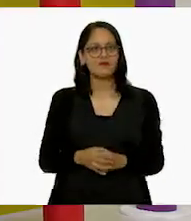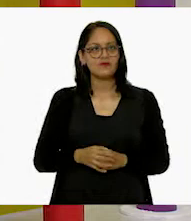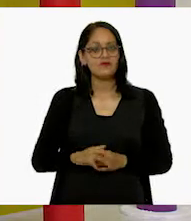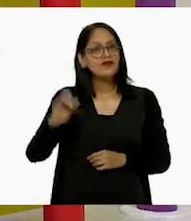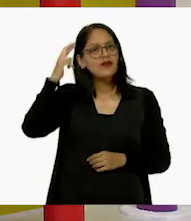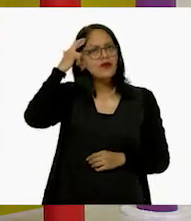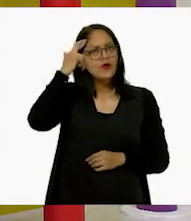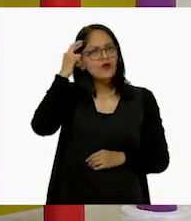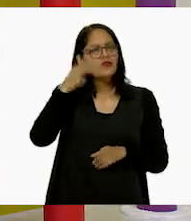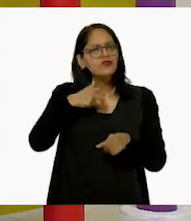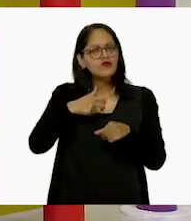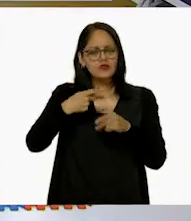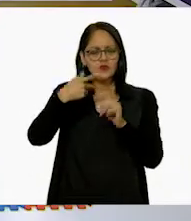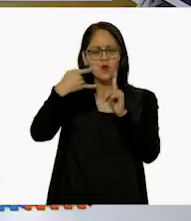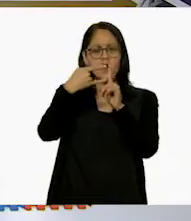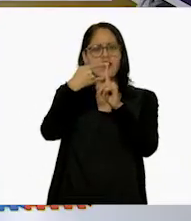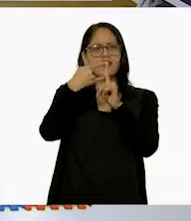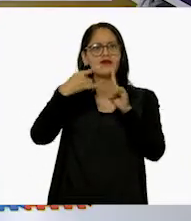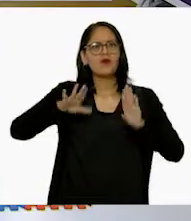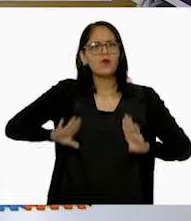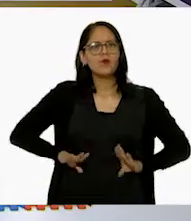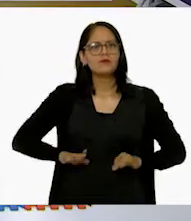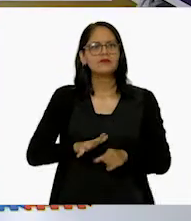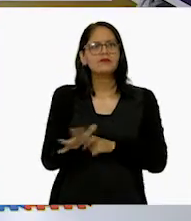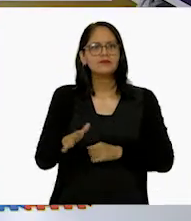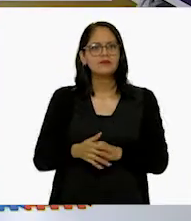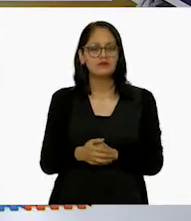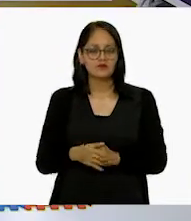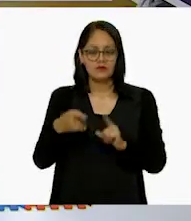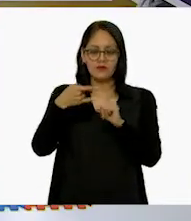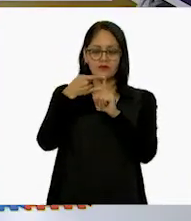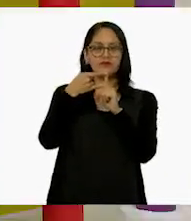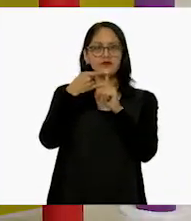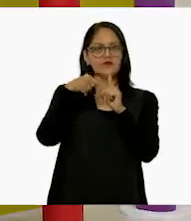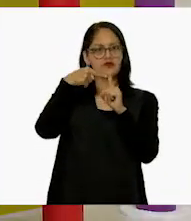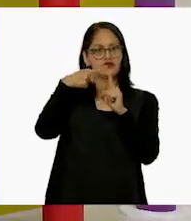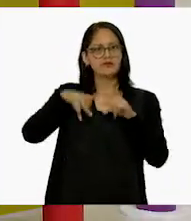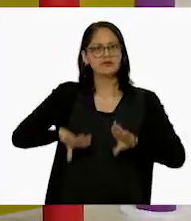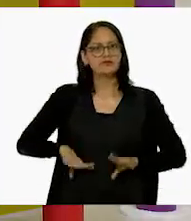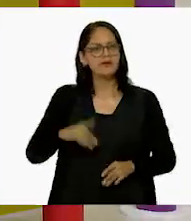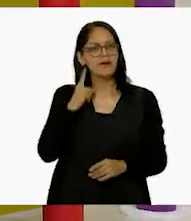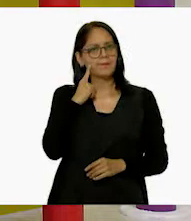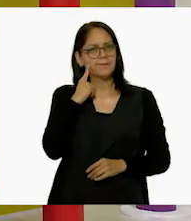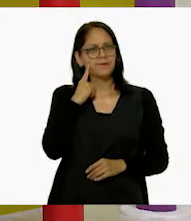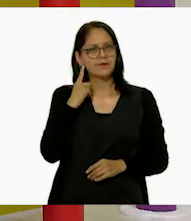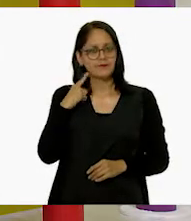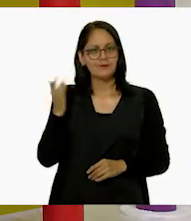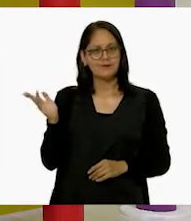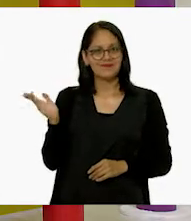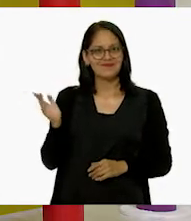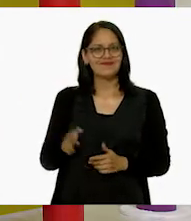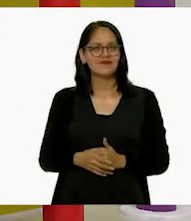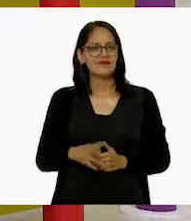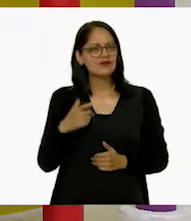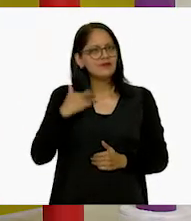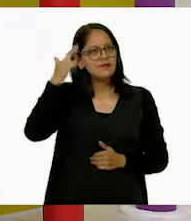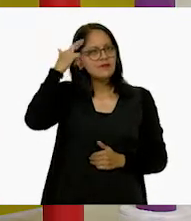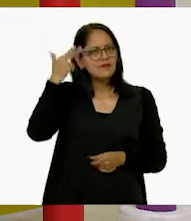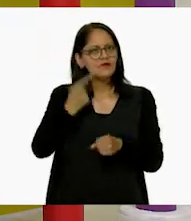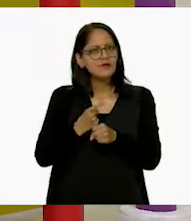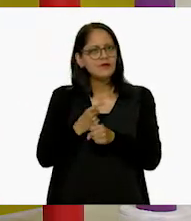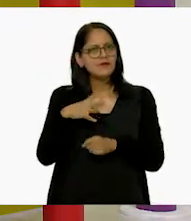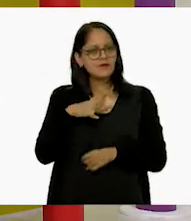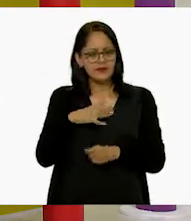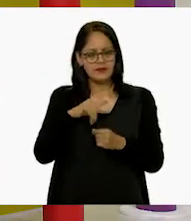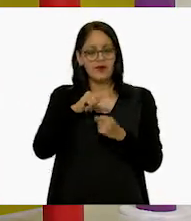¿Recuerdas algunas de sus características, Pepe? Claro, sí. El cuadrado, a ver, el cuadrado, yo lo recuerdo. Para empezar tiene